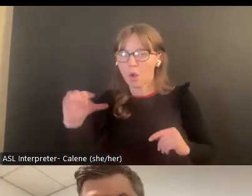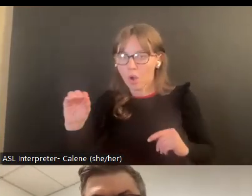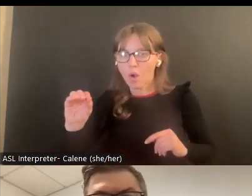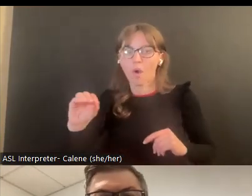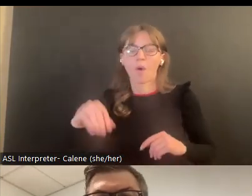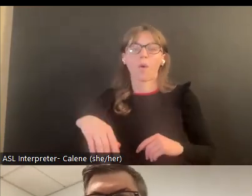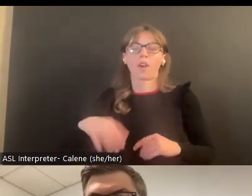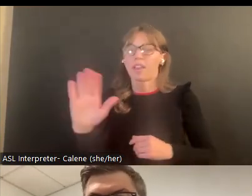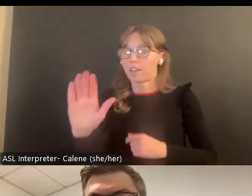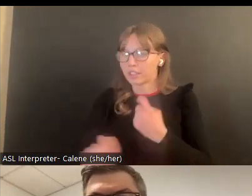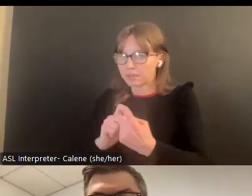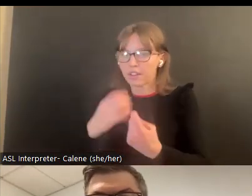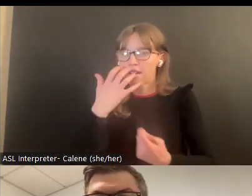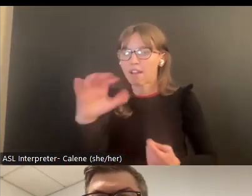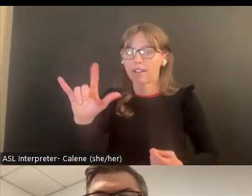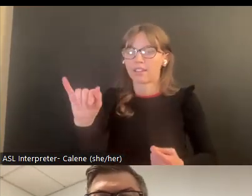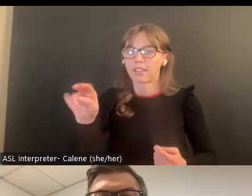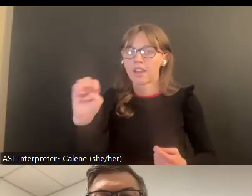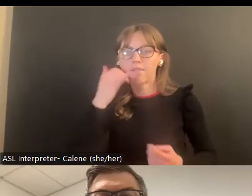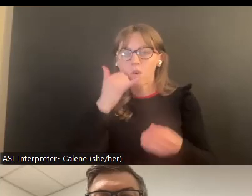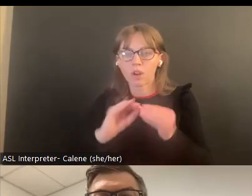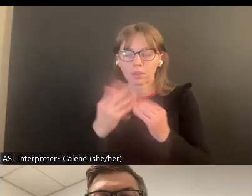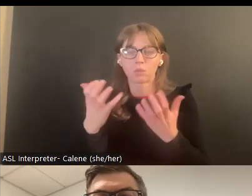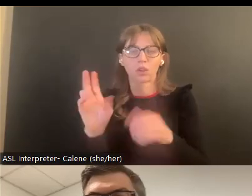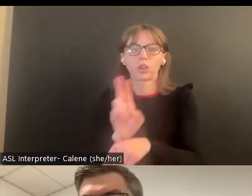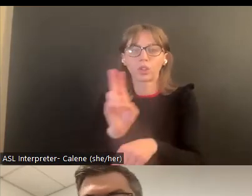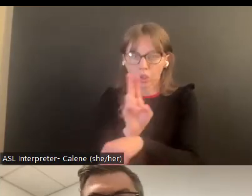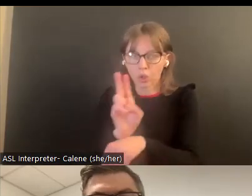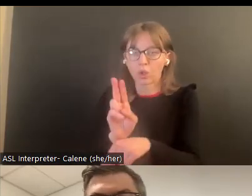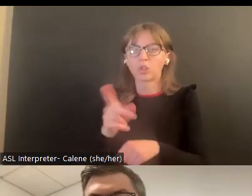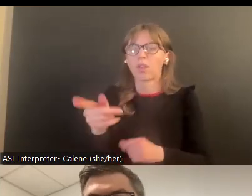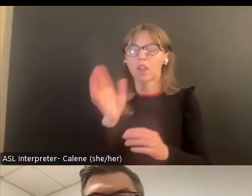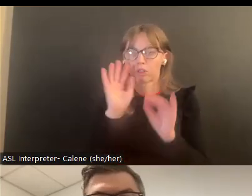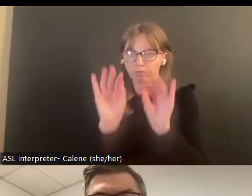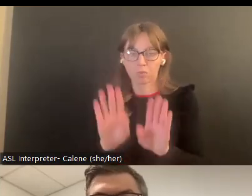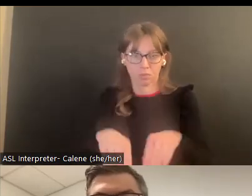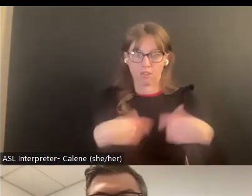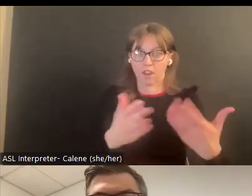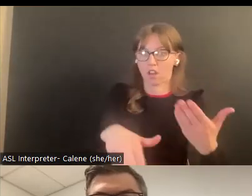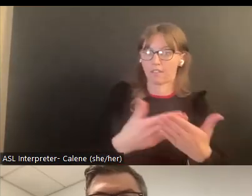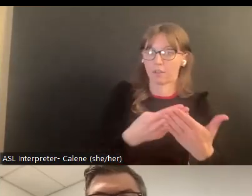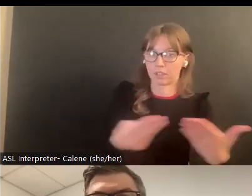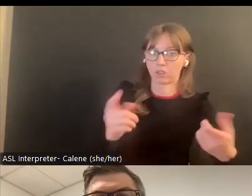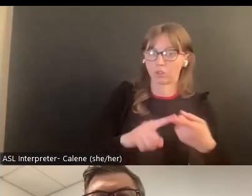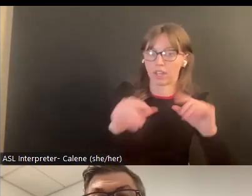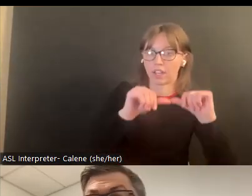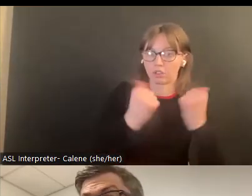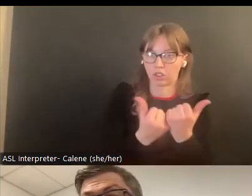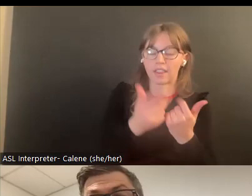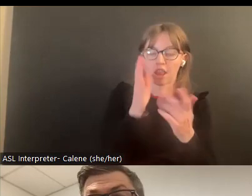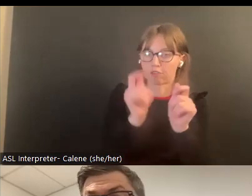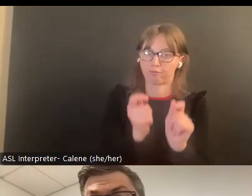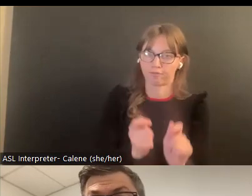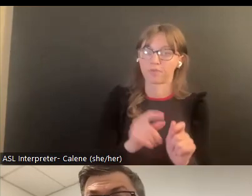y cambiar sus logotipos y hacer sus números de ayuda que quieren utilizar y proveemos toda esa información a las